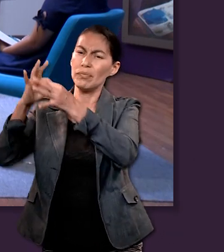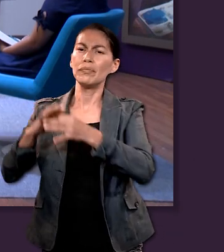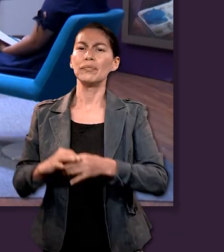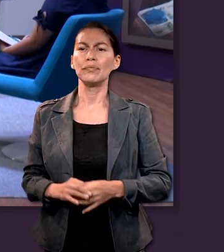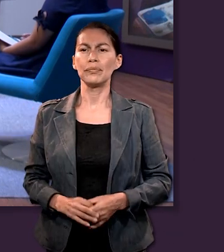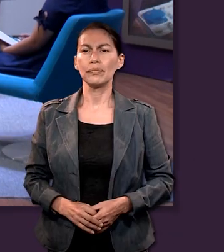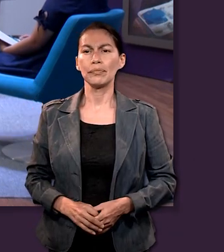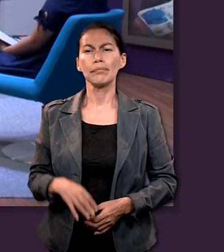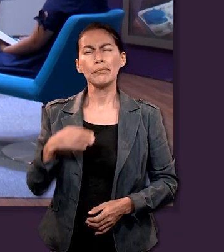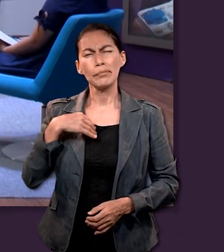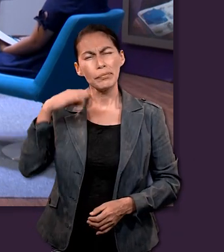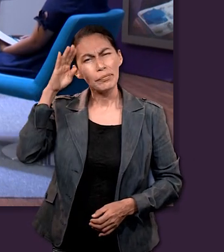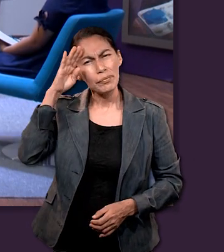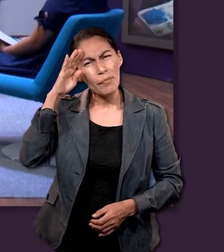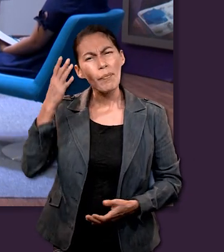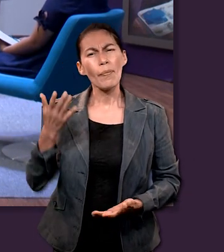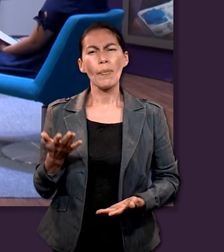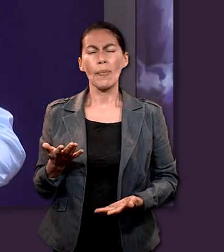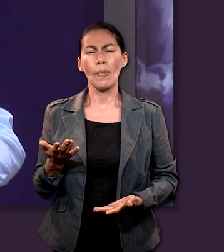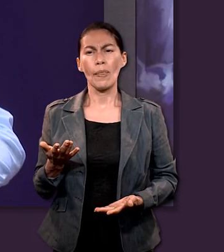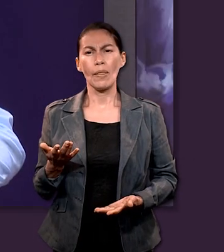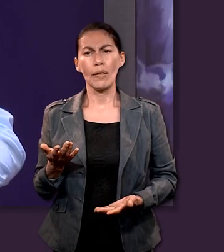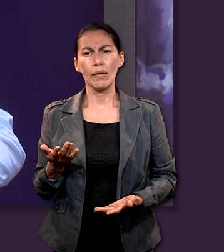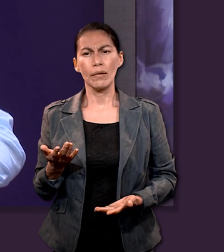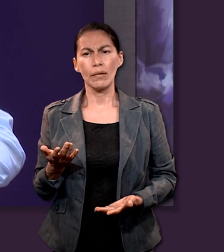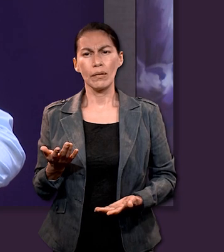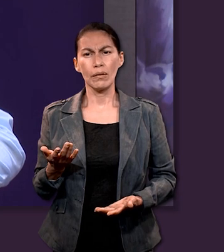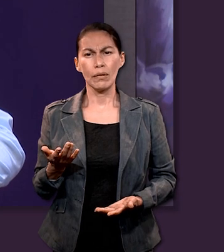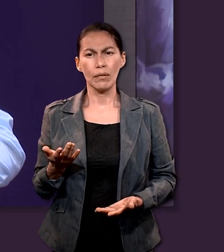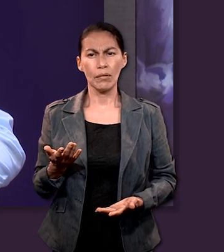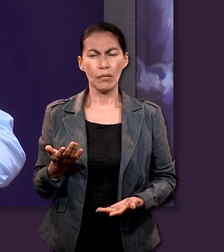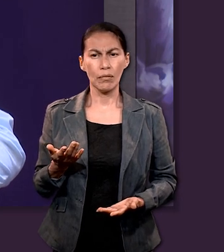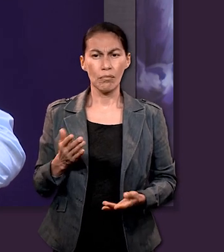de todo. Yo pienso que